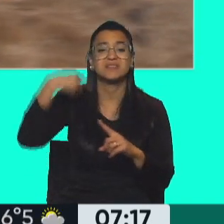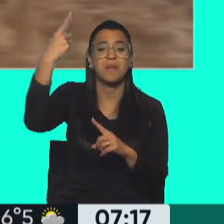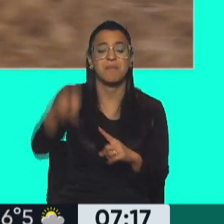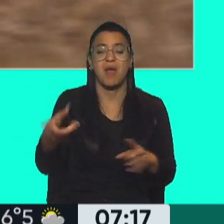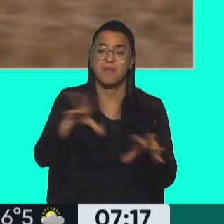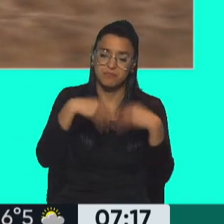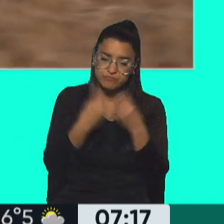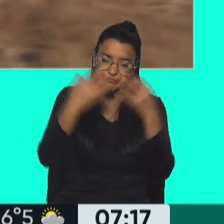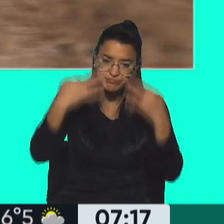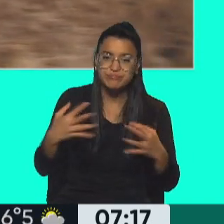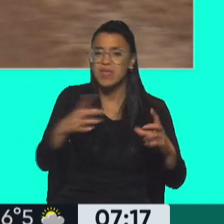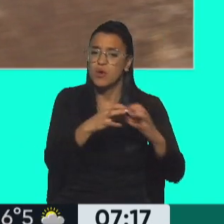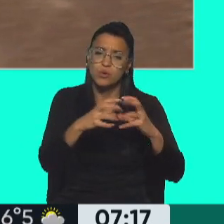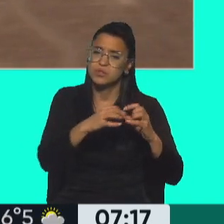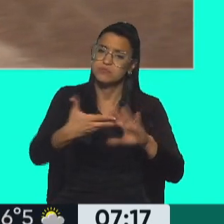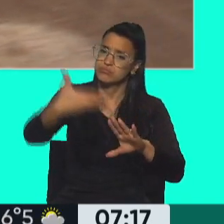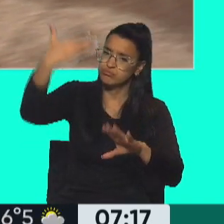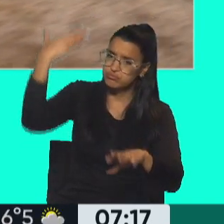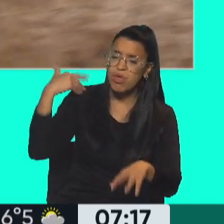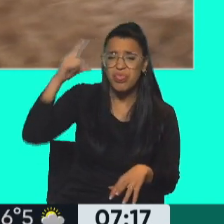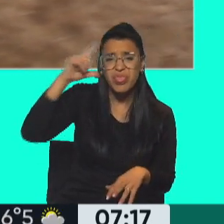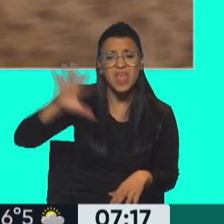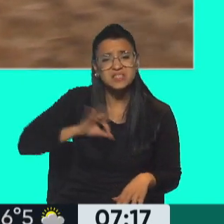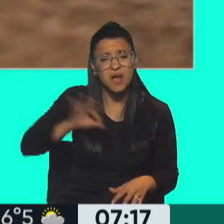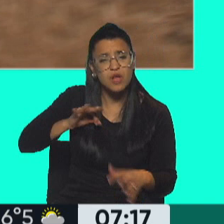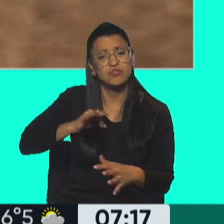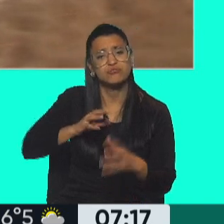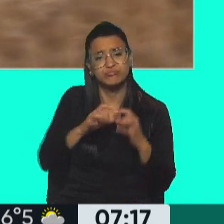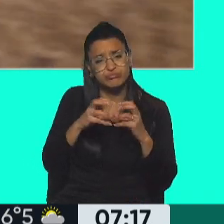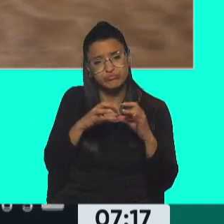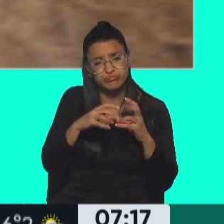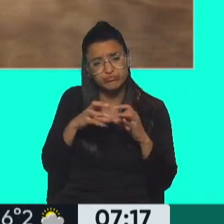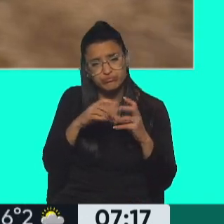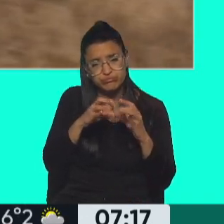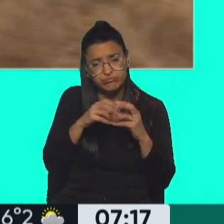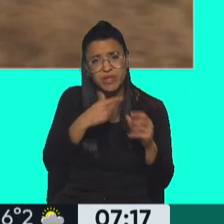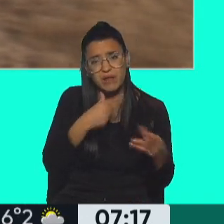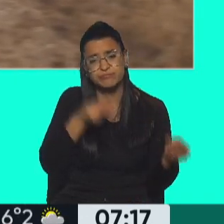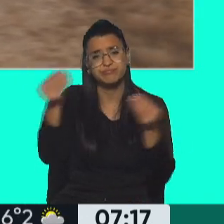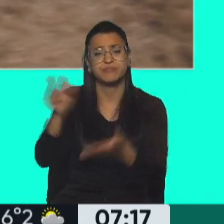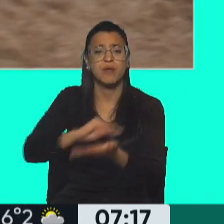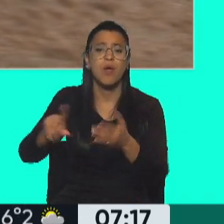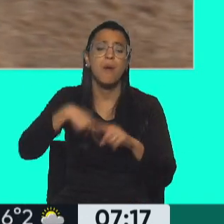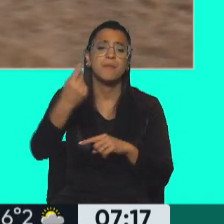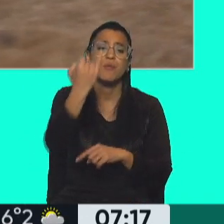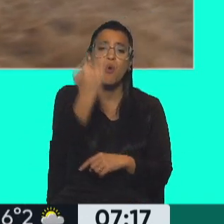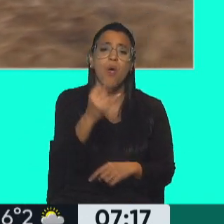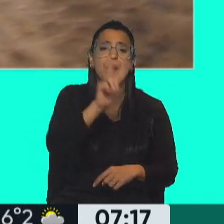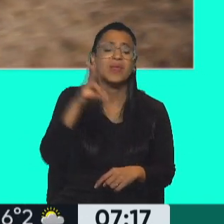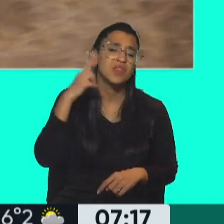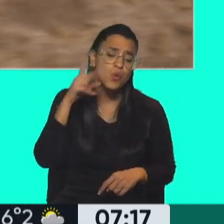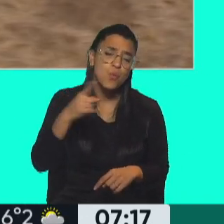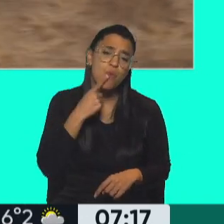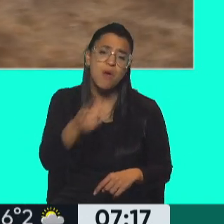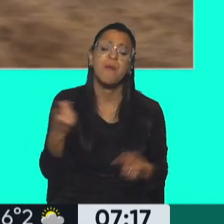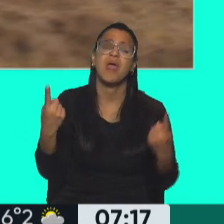final de una discusión que lleva por lo menos una década intentando llegar al recinto de la Cámara de Diputados. Se reencontrarán el próximo jueves 29 las comisiones